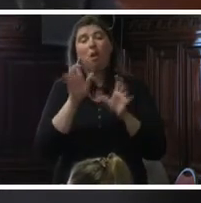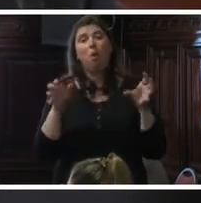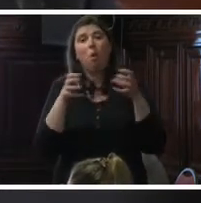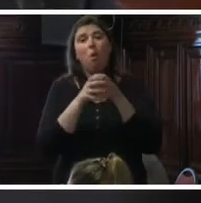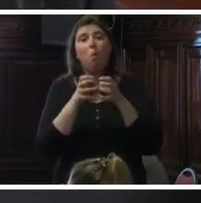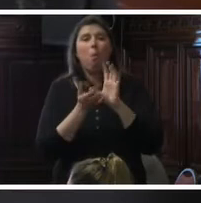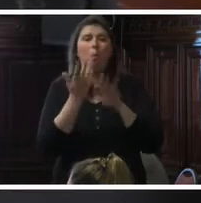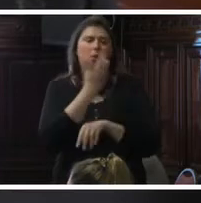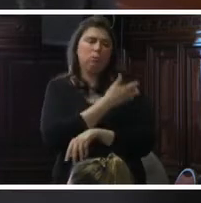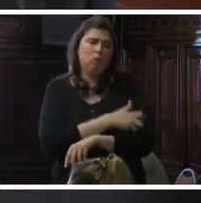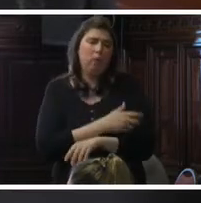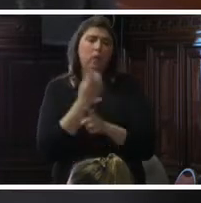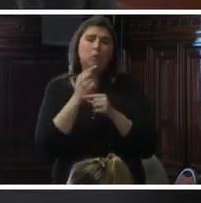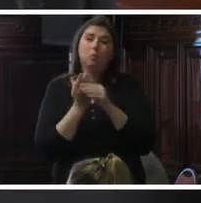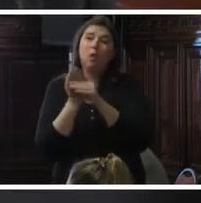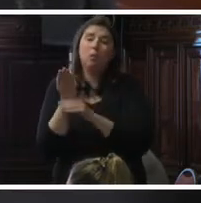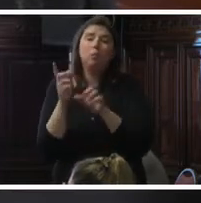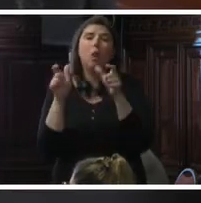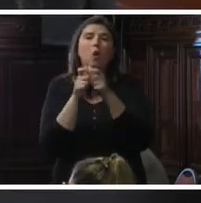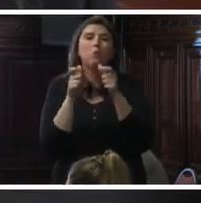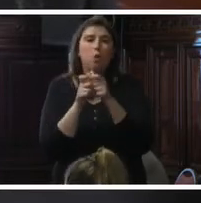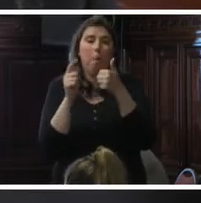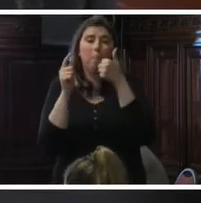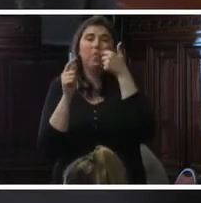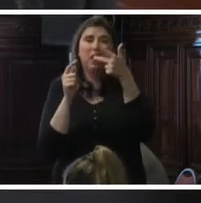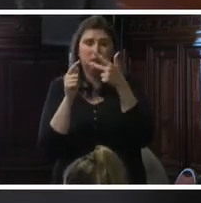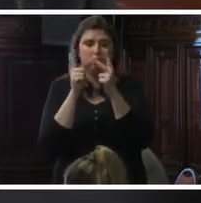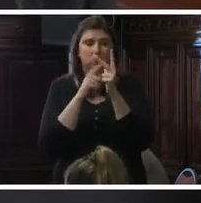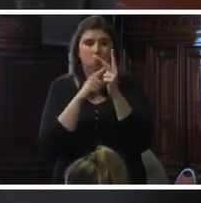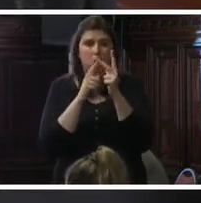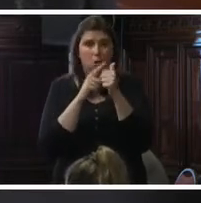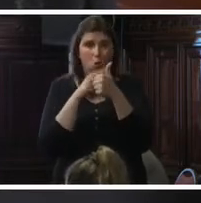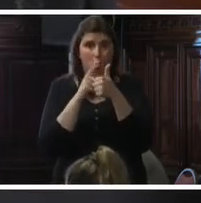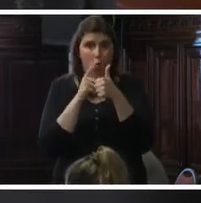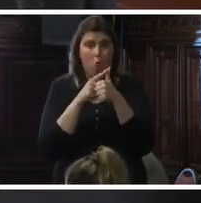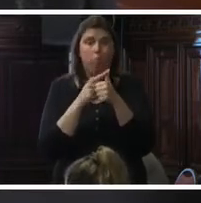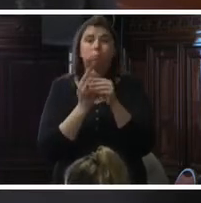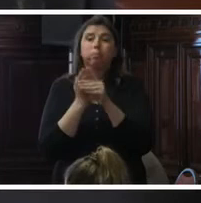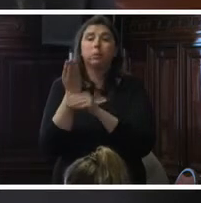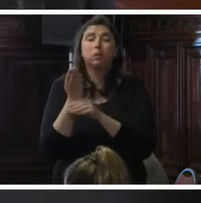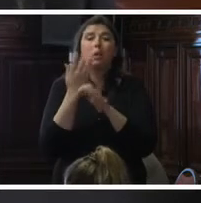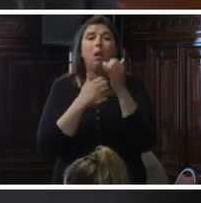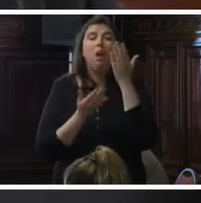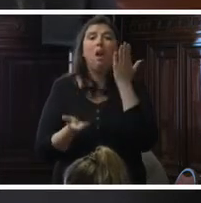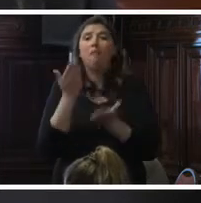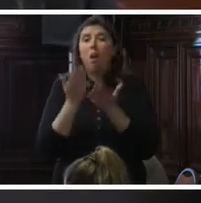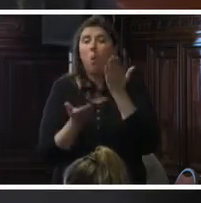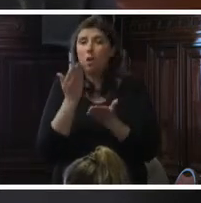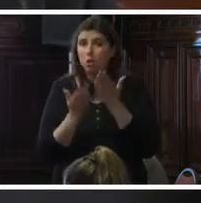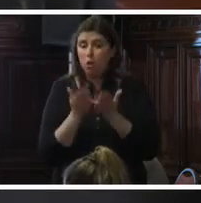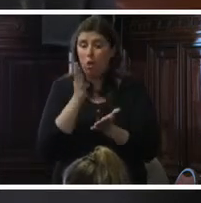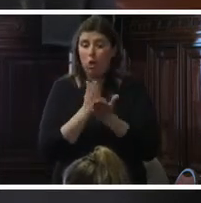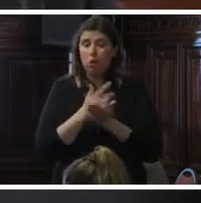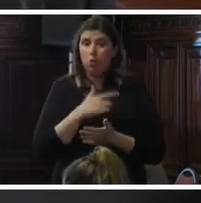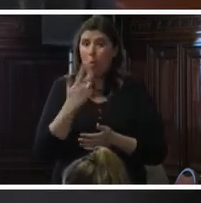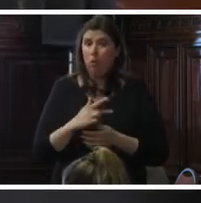Solicitamos a esta honorable comisión tres cosas. La primera, solicitan información para la evaluación del enfoque de derechos humanos en la respuesta de